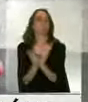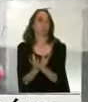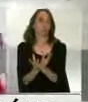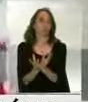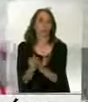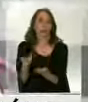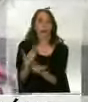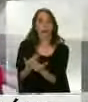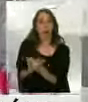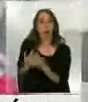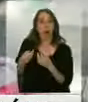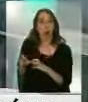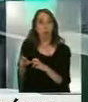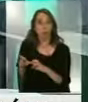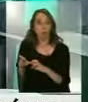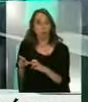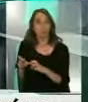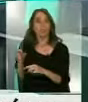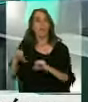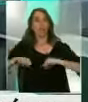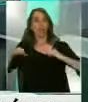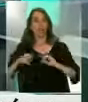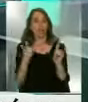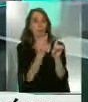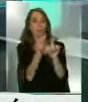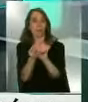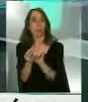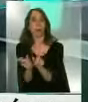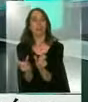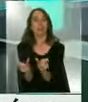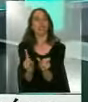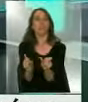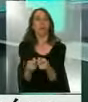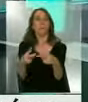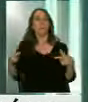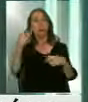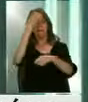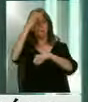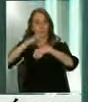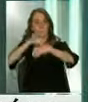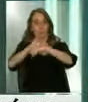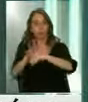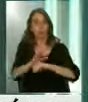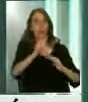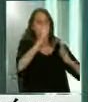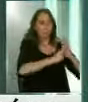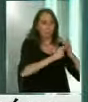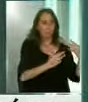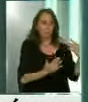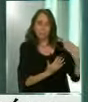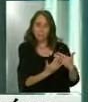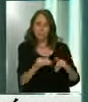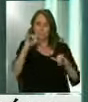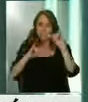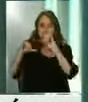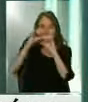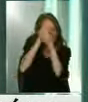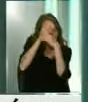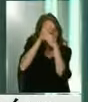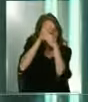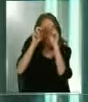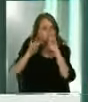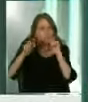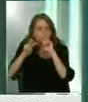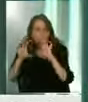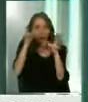oportunidad de tratar de controlar la enfermedad. A medida que pasan las semanas, los meses, los científicos están estudiando este virus y cada vez descubren